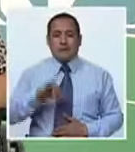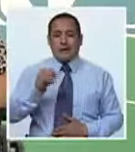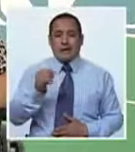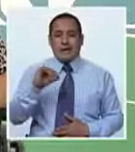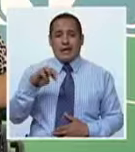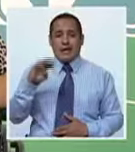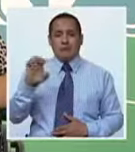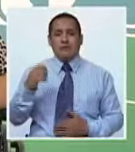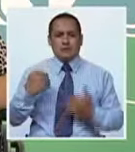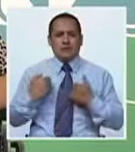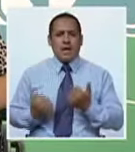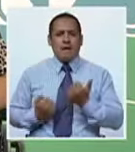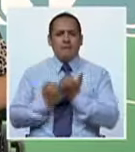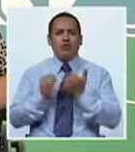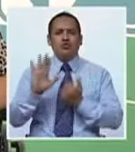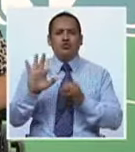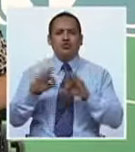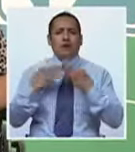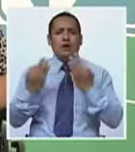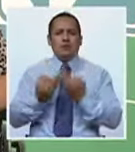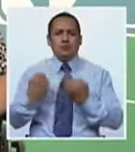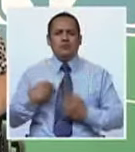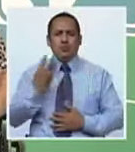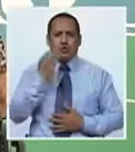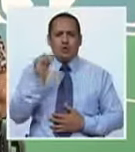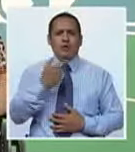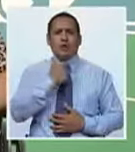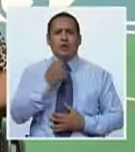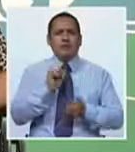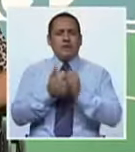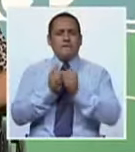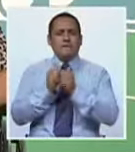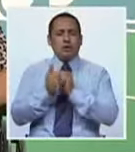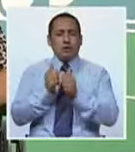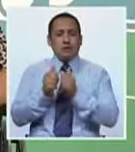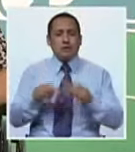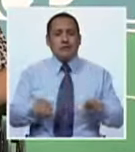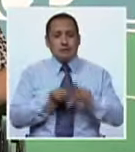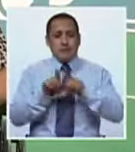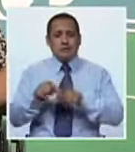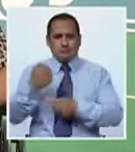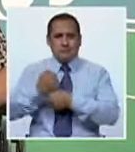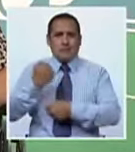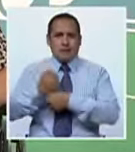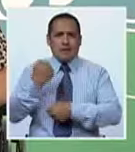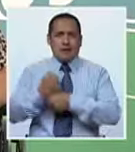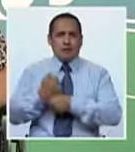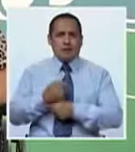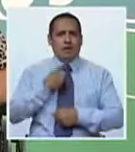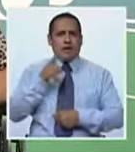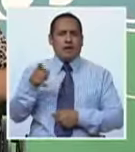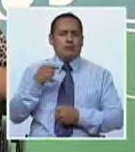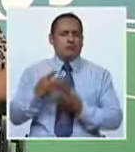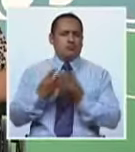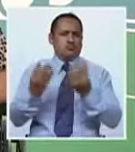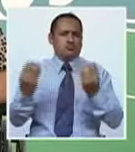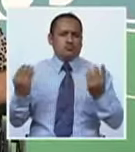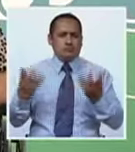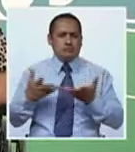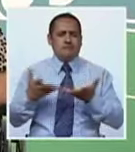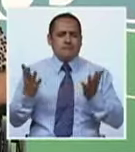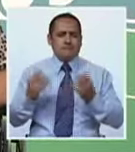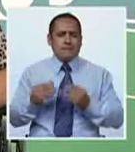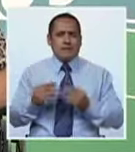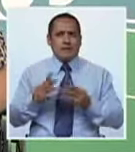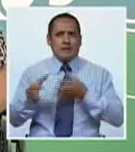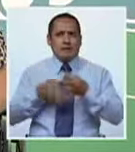Jaime cuenta con el apoyo de su familia. Es un joven amante del deporte y además está trabajando. Él es muy, muy,